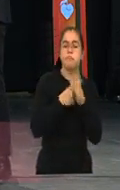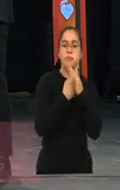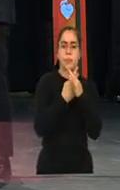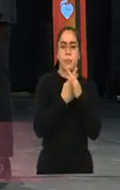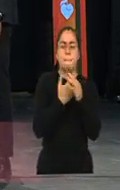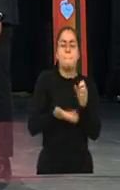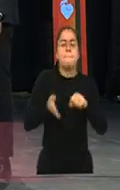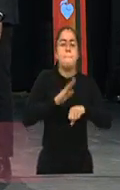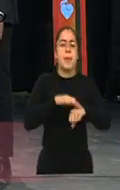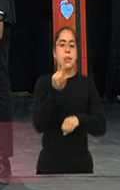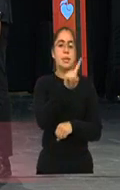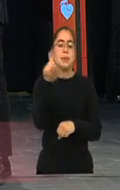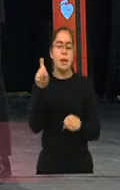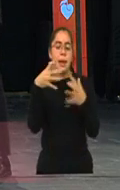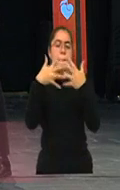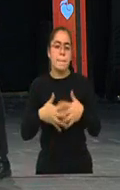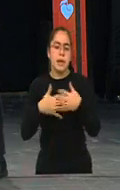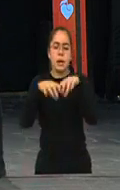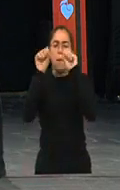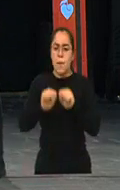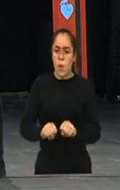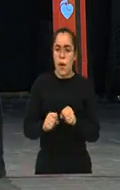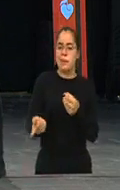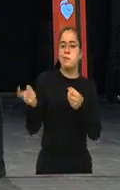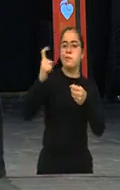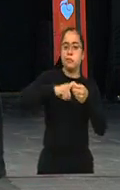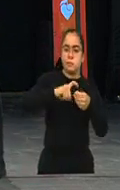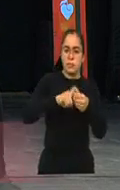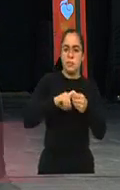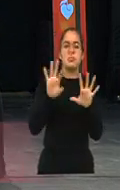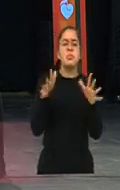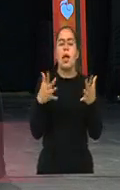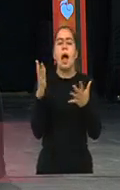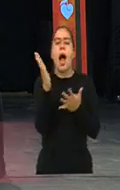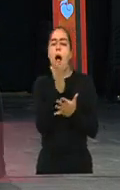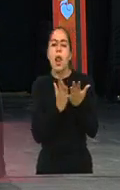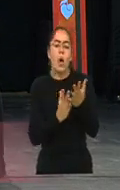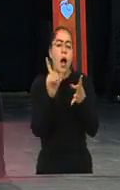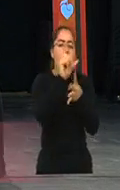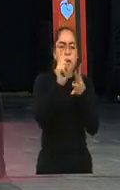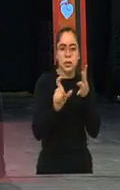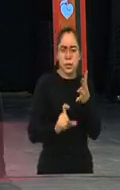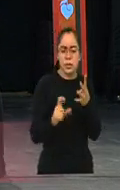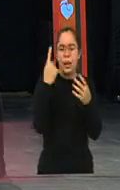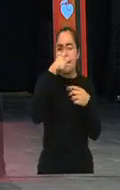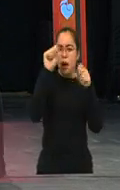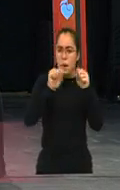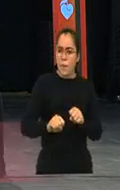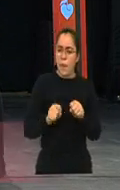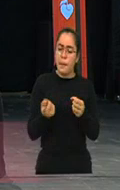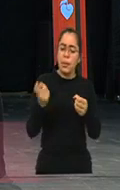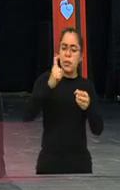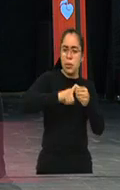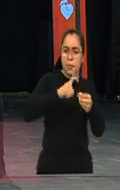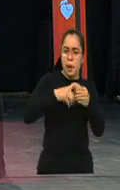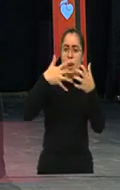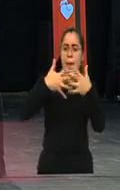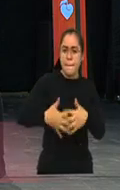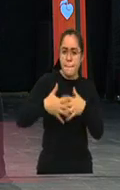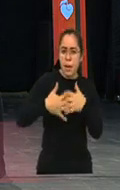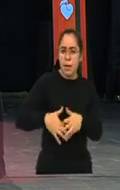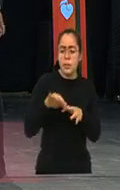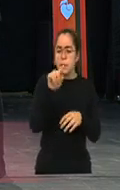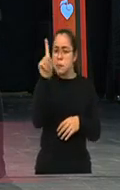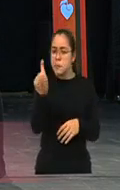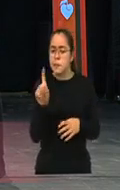se van a sumar. ¿Alguna característica, algún requisito en particular que contemple este convenio para que esas empresas ahora en este momento comiencen a sumarse?